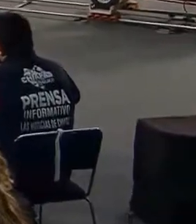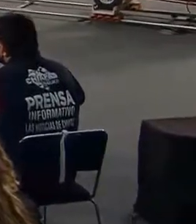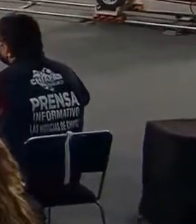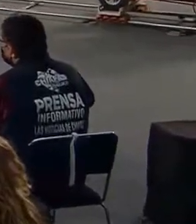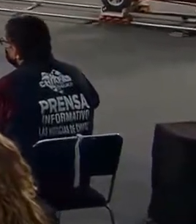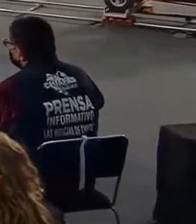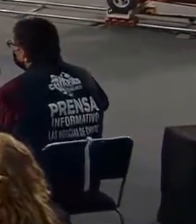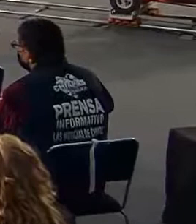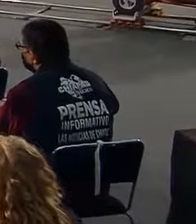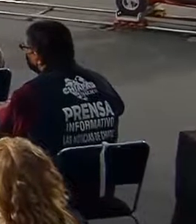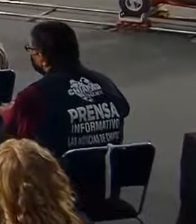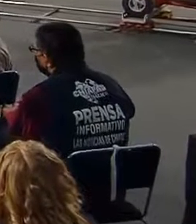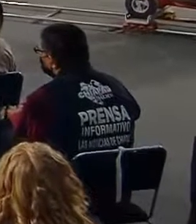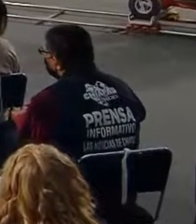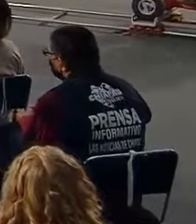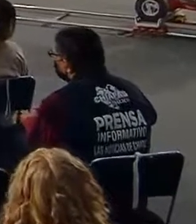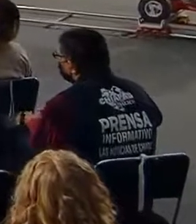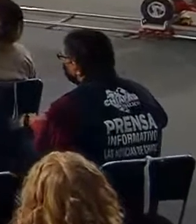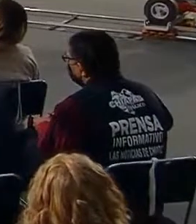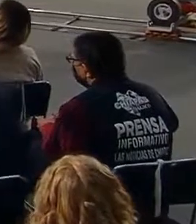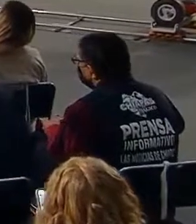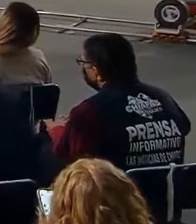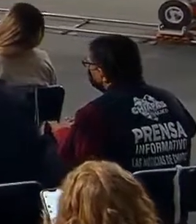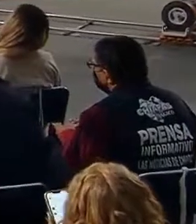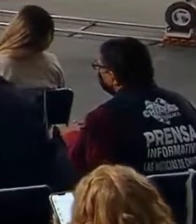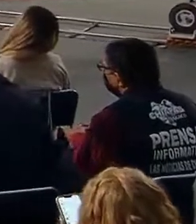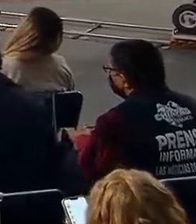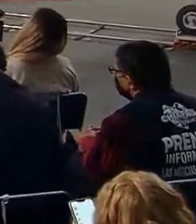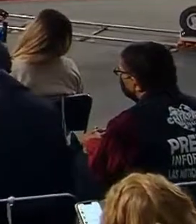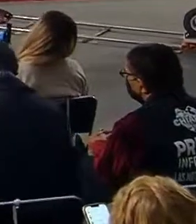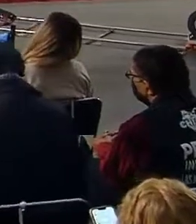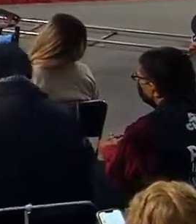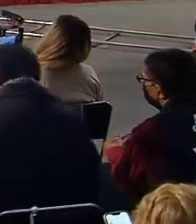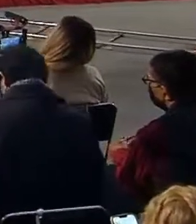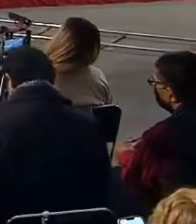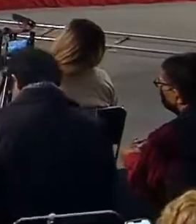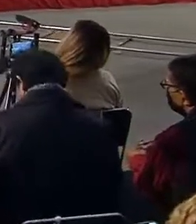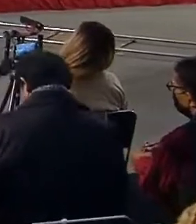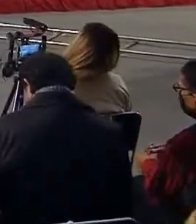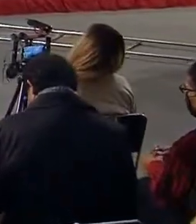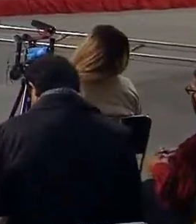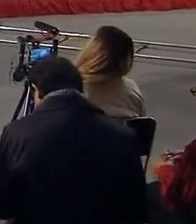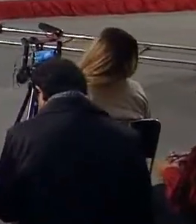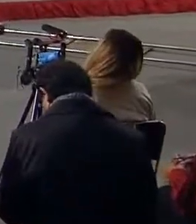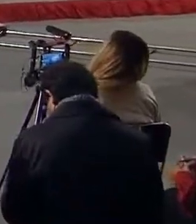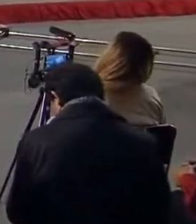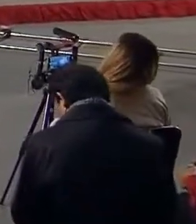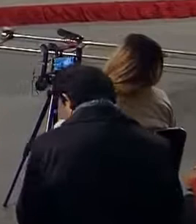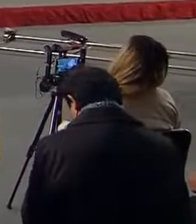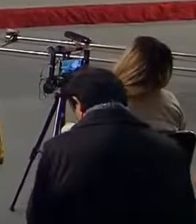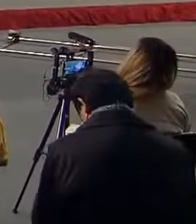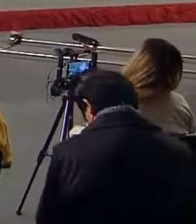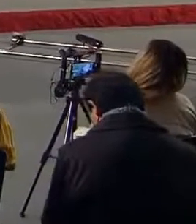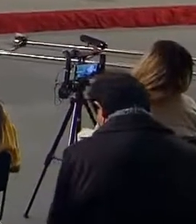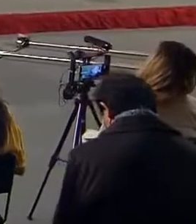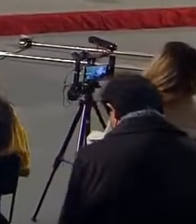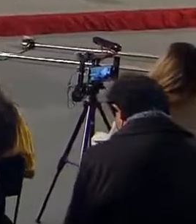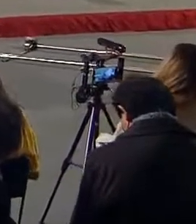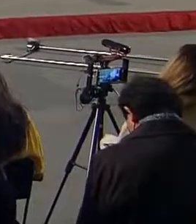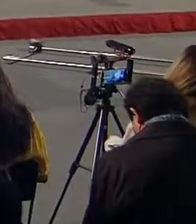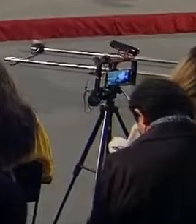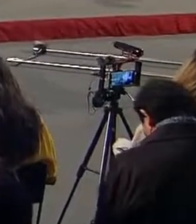Mi hijos no hablan conmigo, otro idioma han